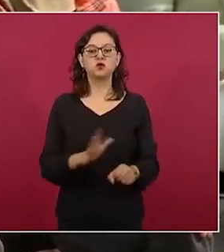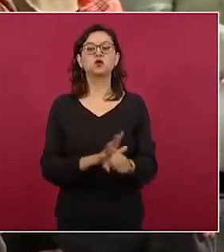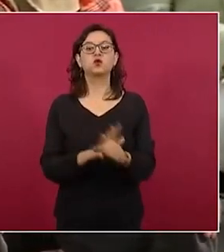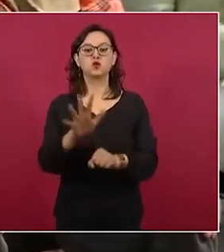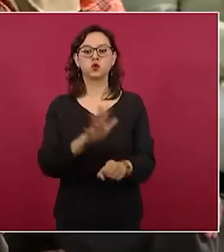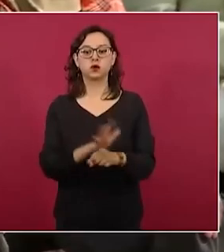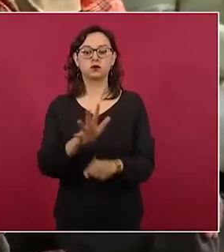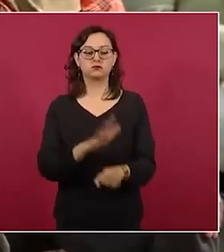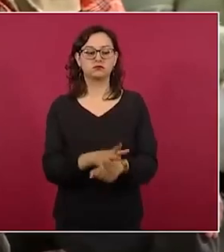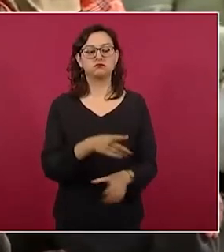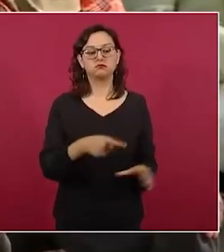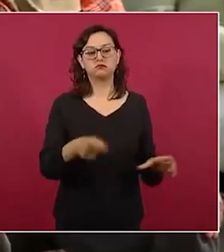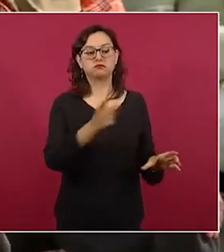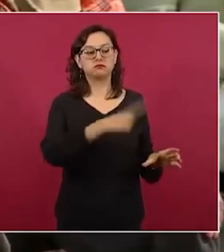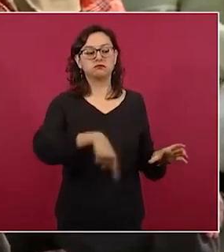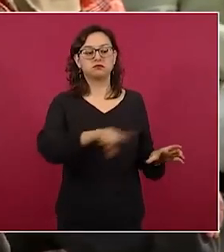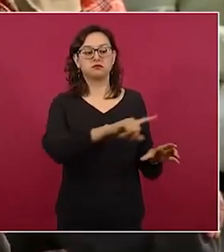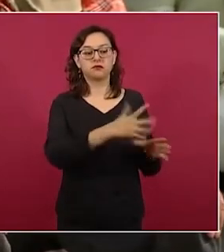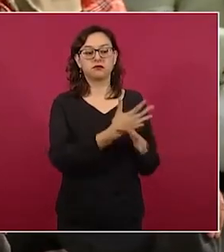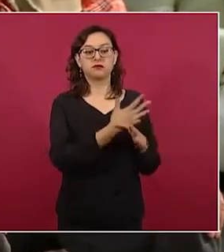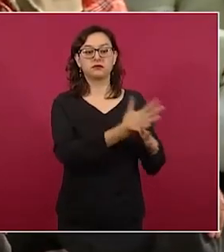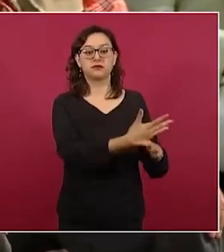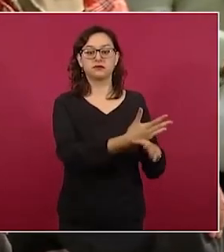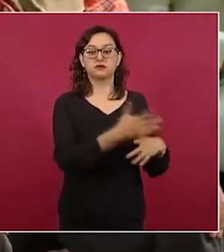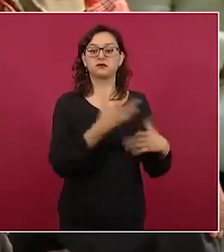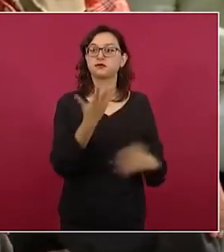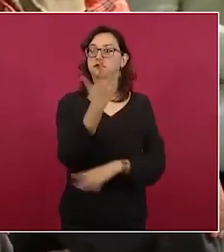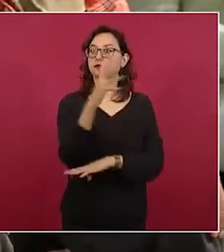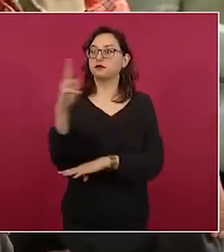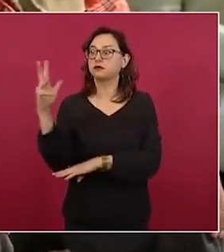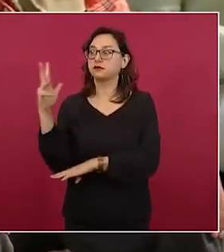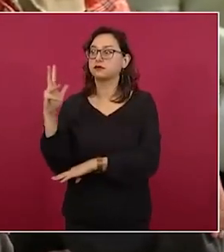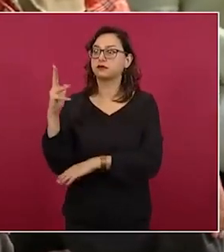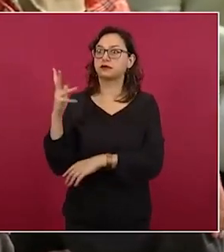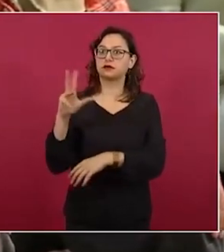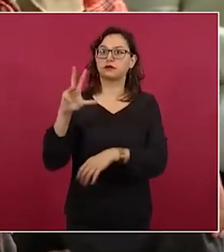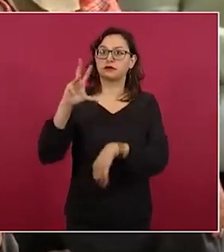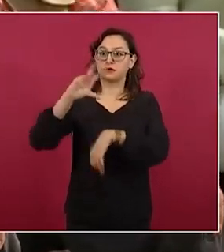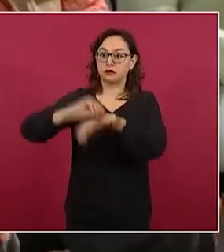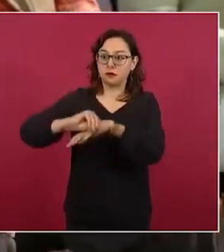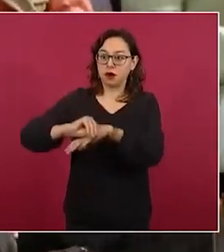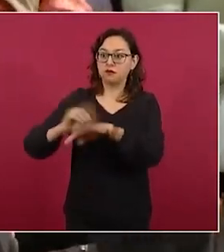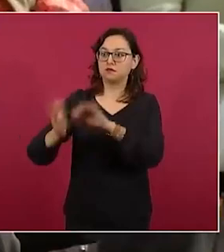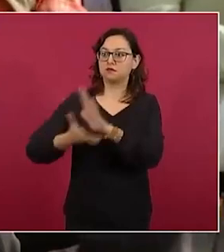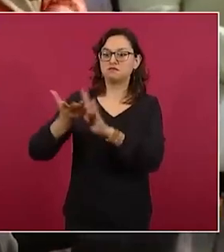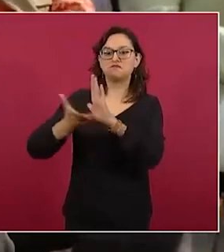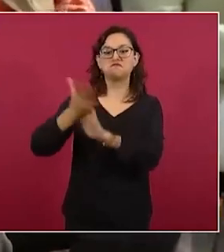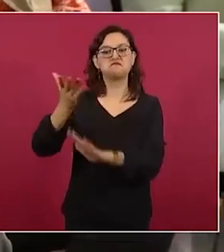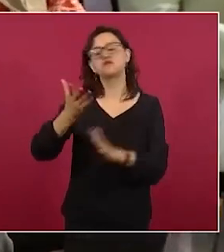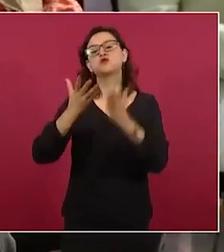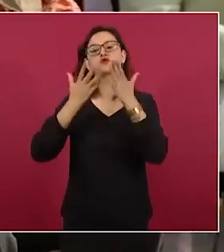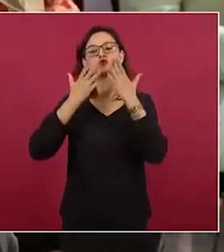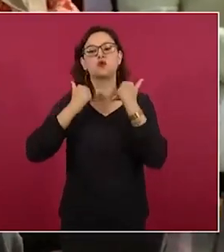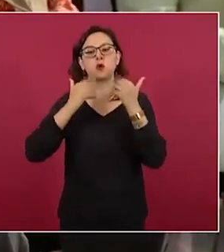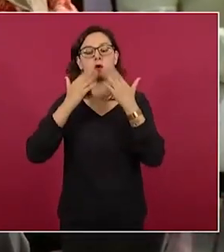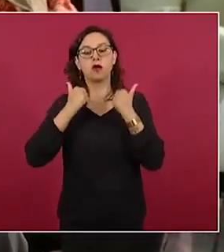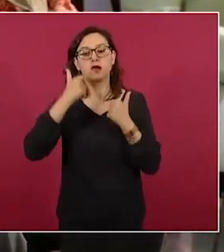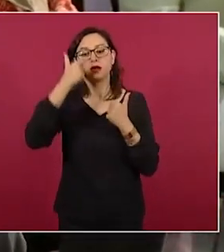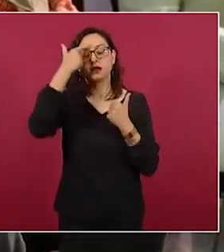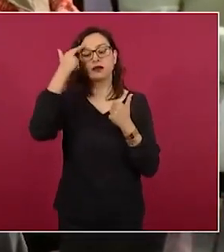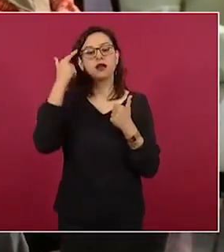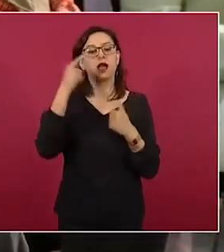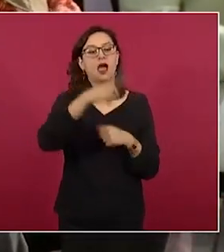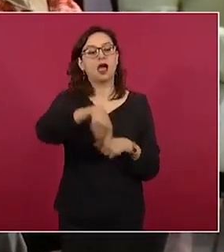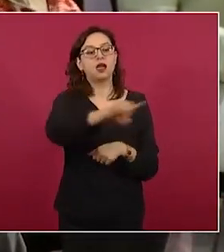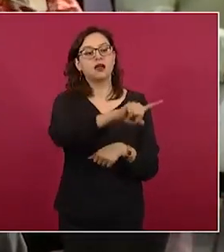de los supuestos permisos de impacto ambiental. Es lo que las organizaciones como Selva Medeltren, el senador